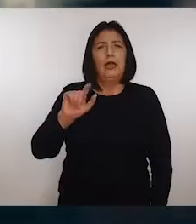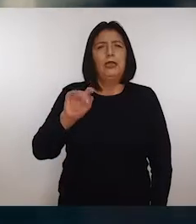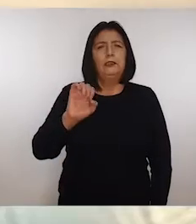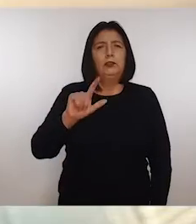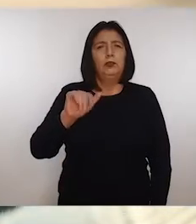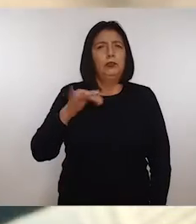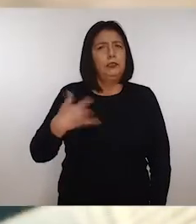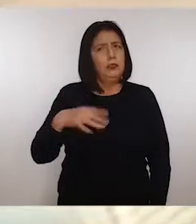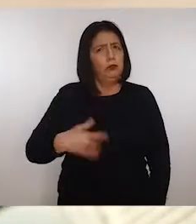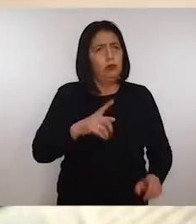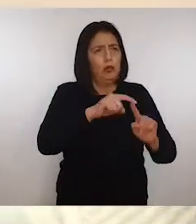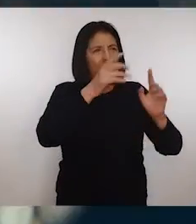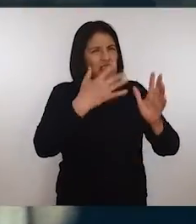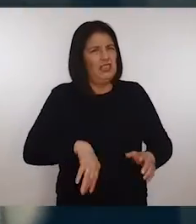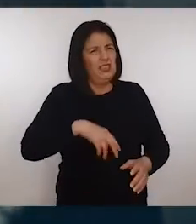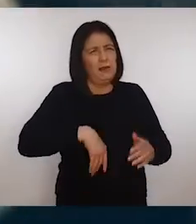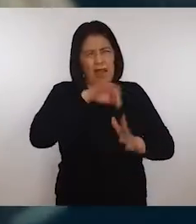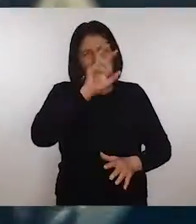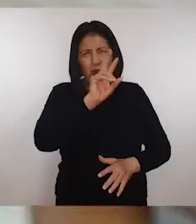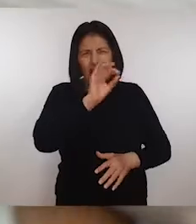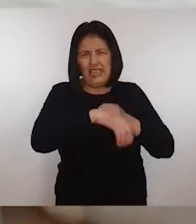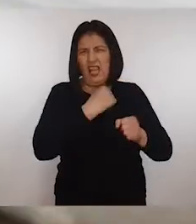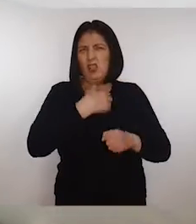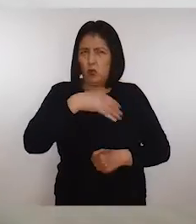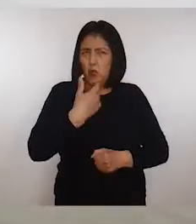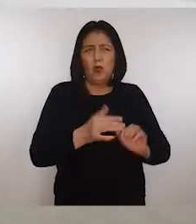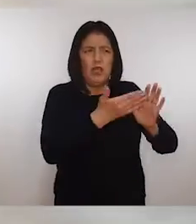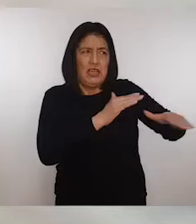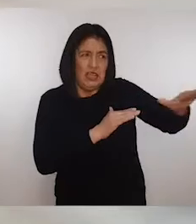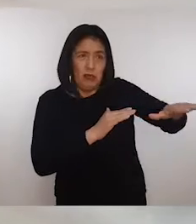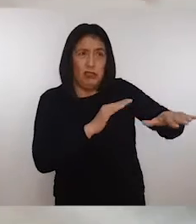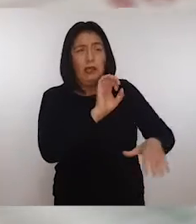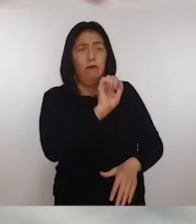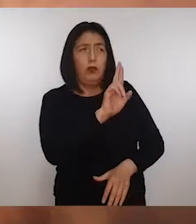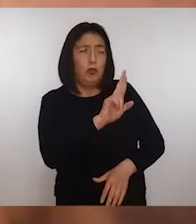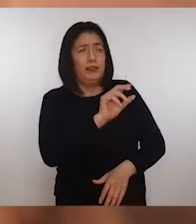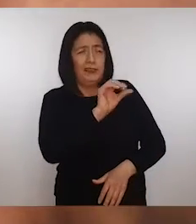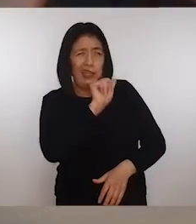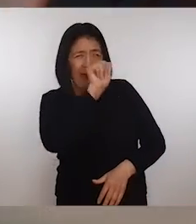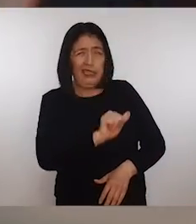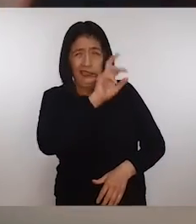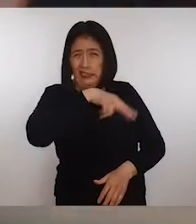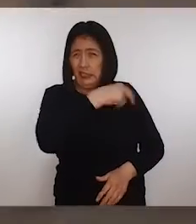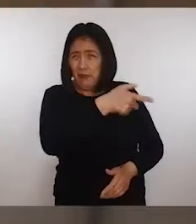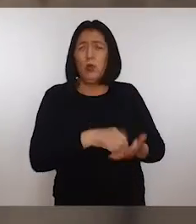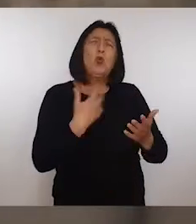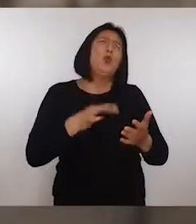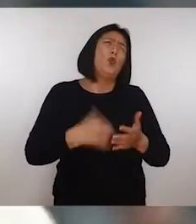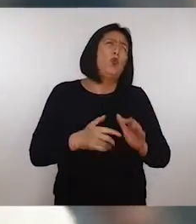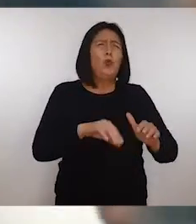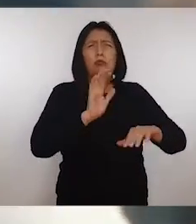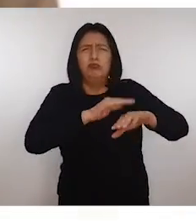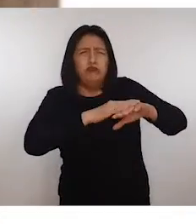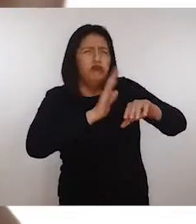Antolina es una dedicada taxista desde hace 20 años y en el asentamiento humano Flor de Amancaes del RIMAC también es la